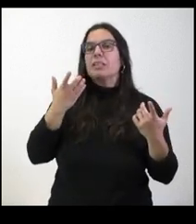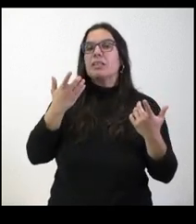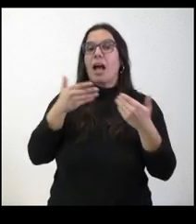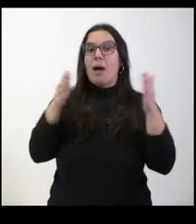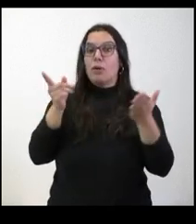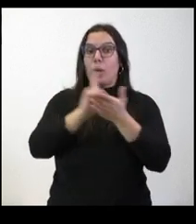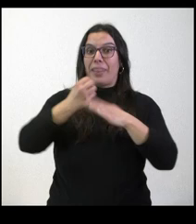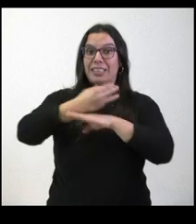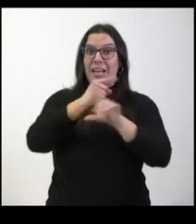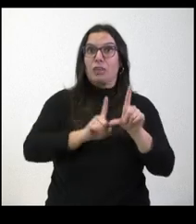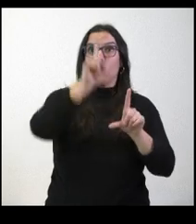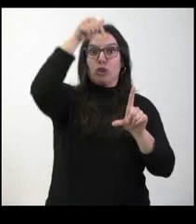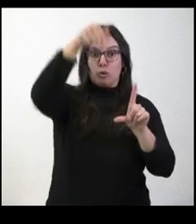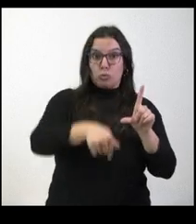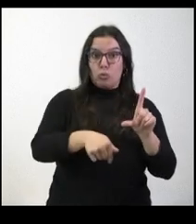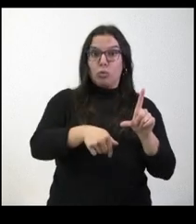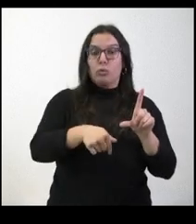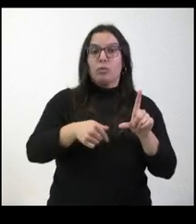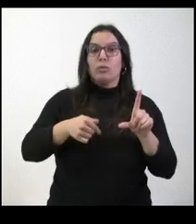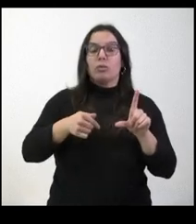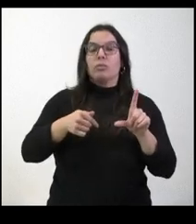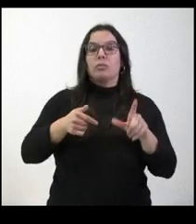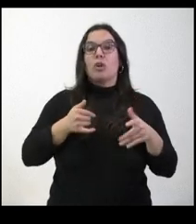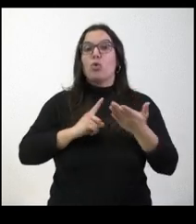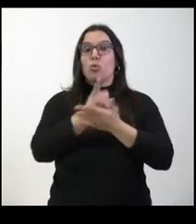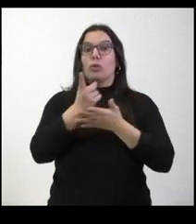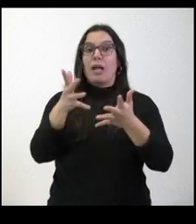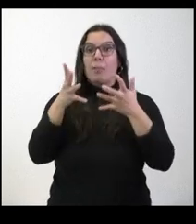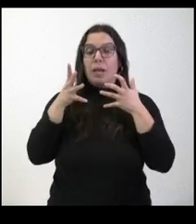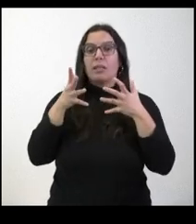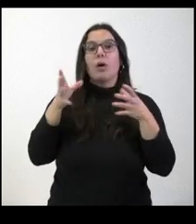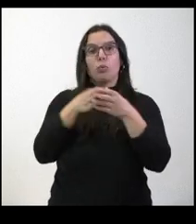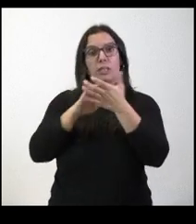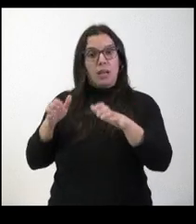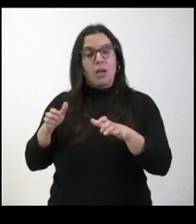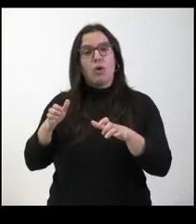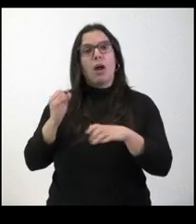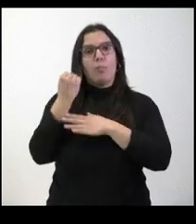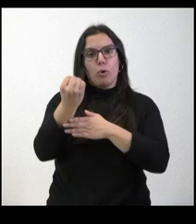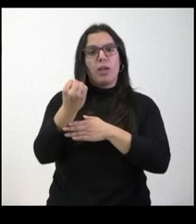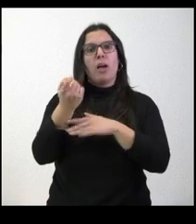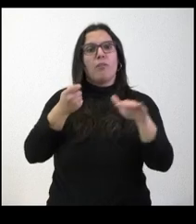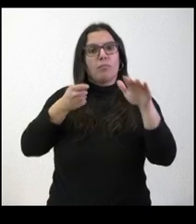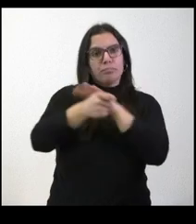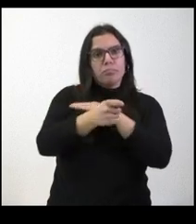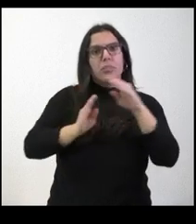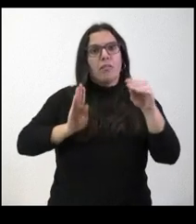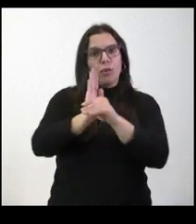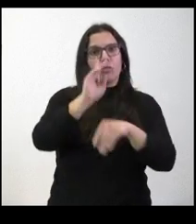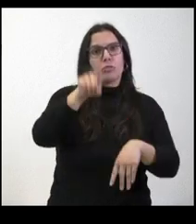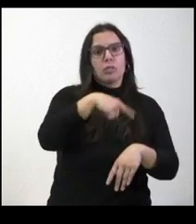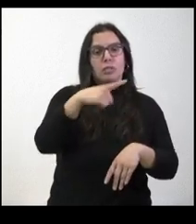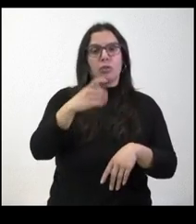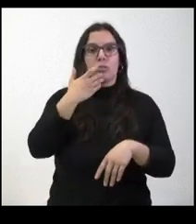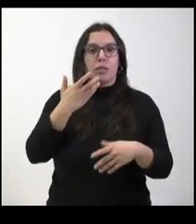reapertura, a favor también de la petición de los fondos necesarios para poderla reabrir y si estaría dispuesta, en ese caso, también a